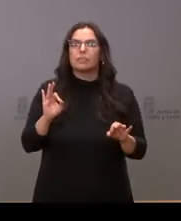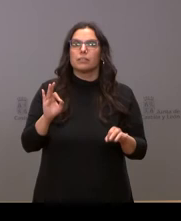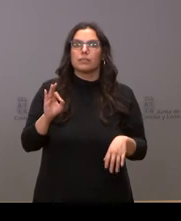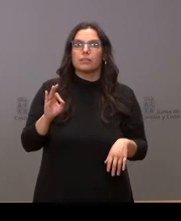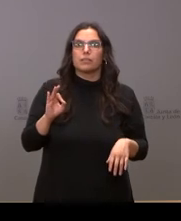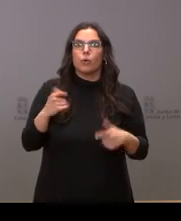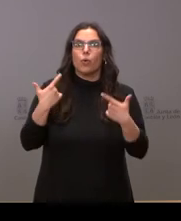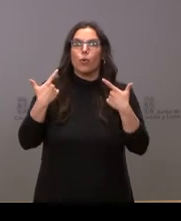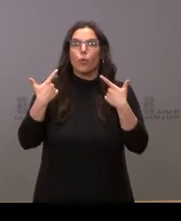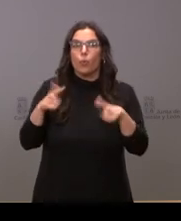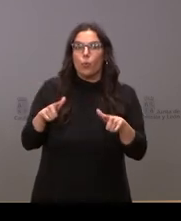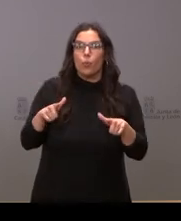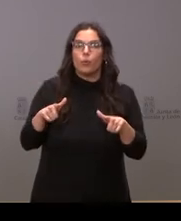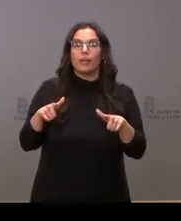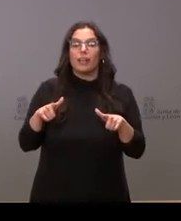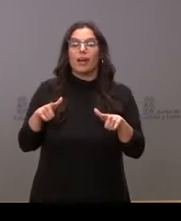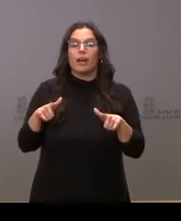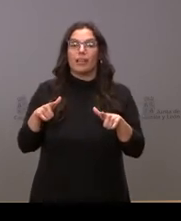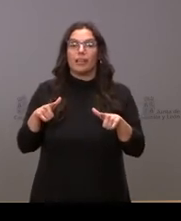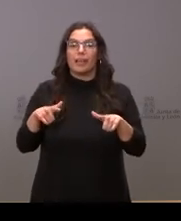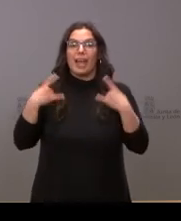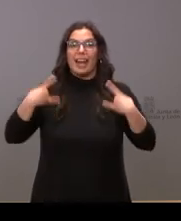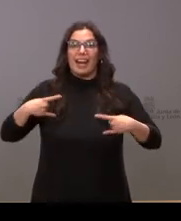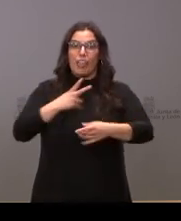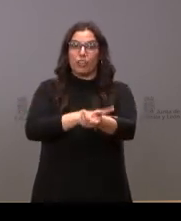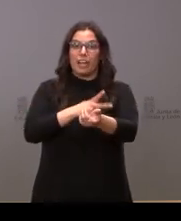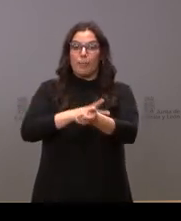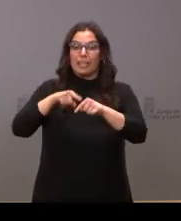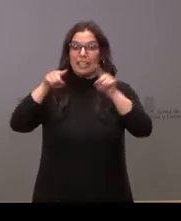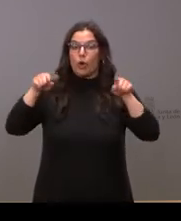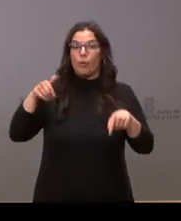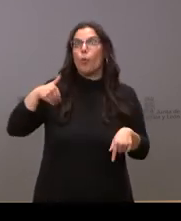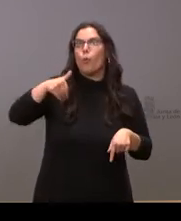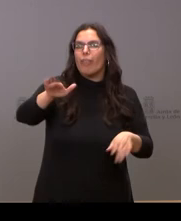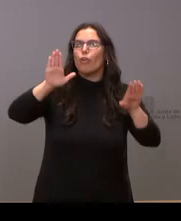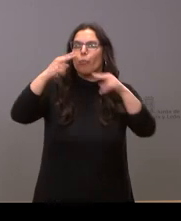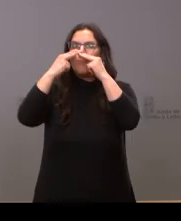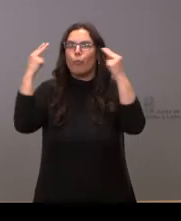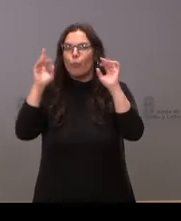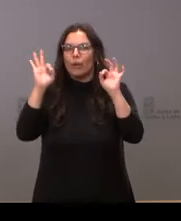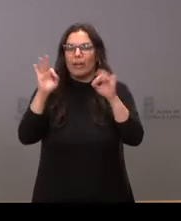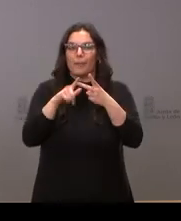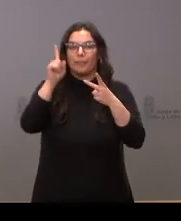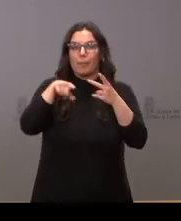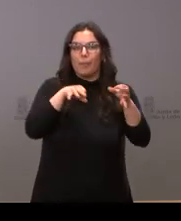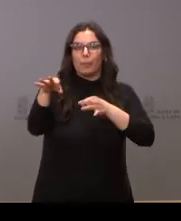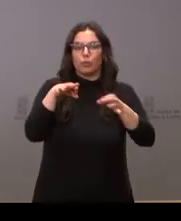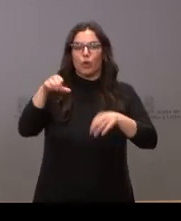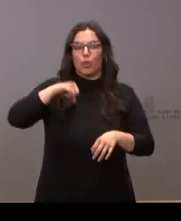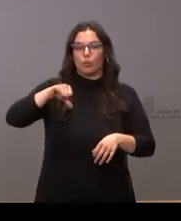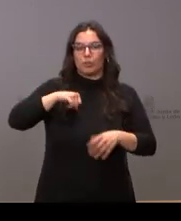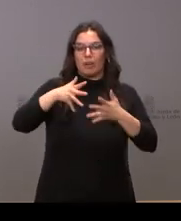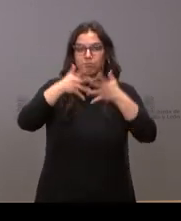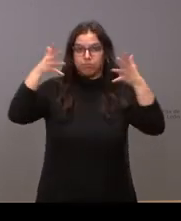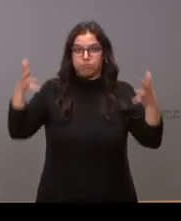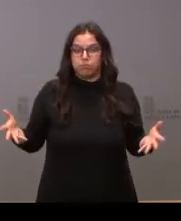radioterapia en Segovia pero pública y la segunda es una vez firmado el protocolo de ampliación del hospital entre la Junta de Castilla y